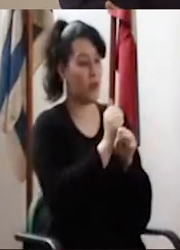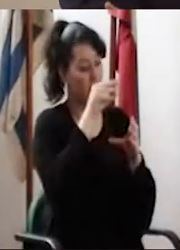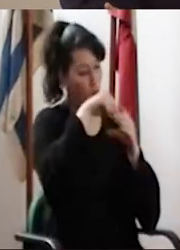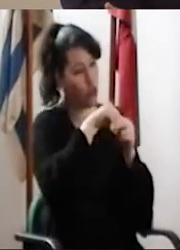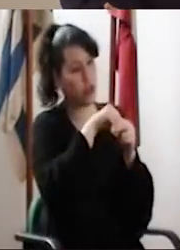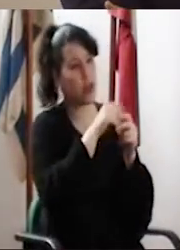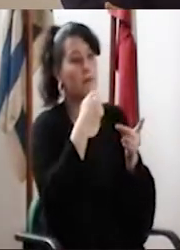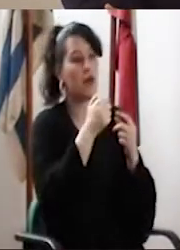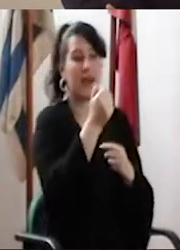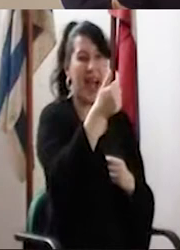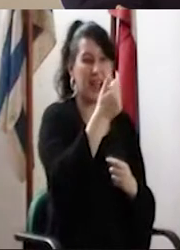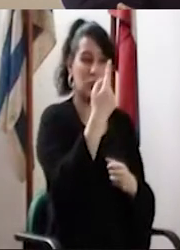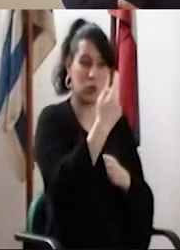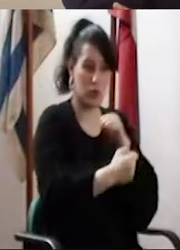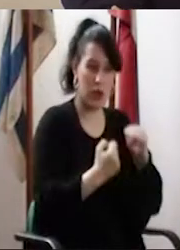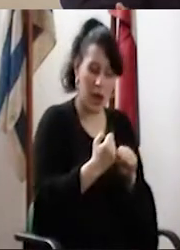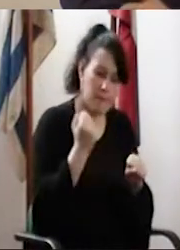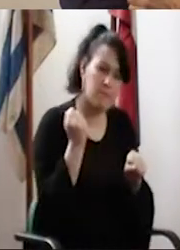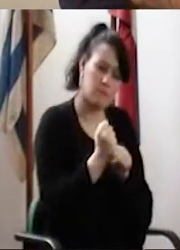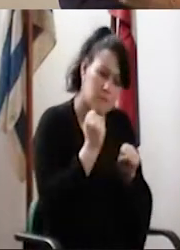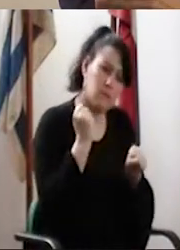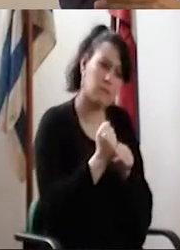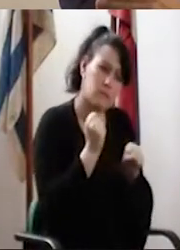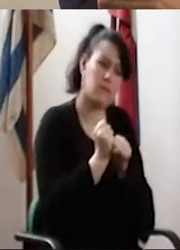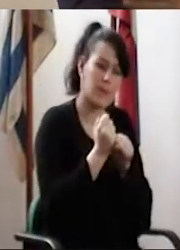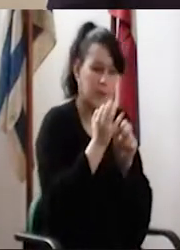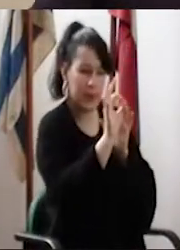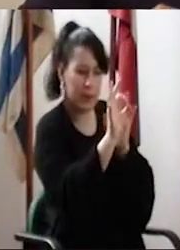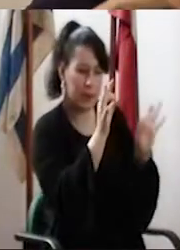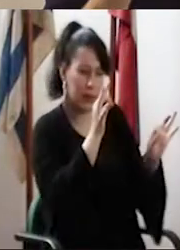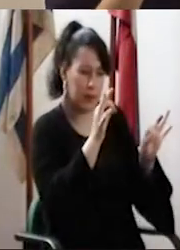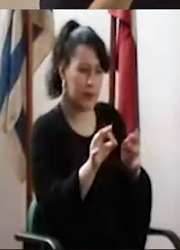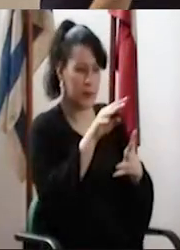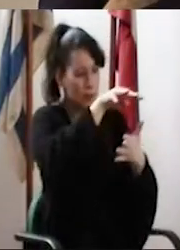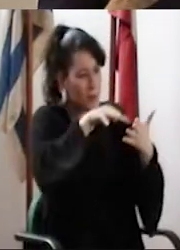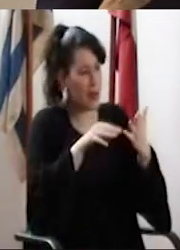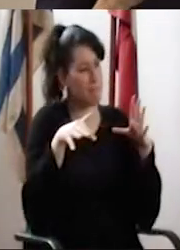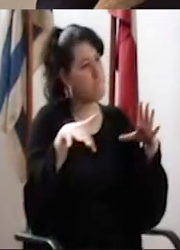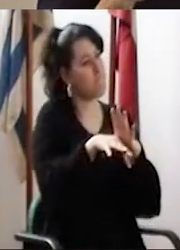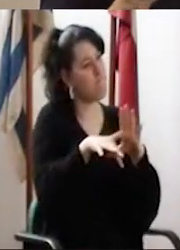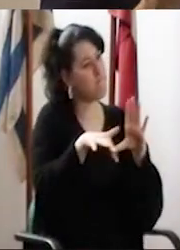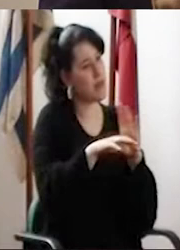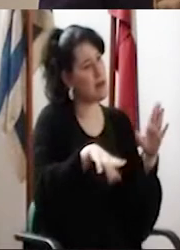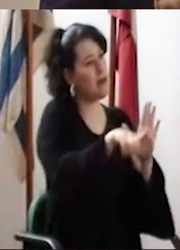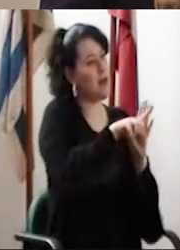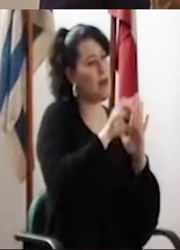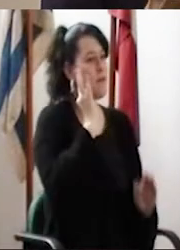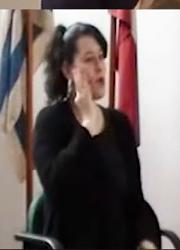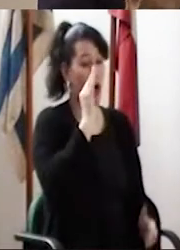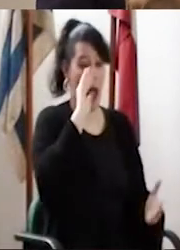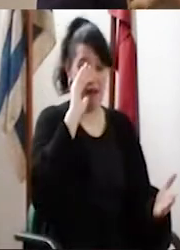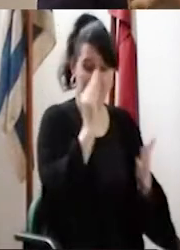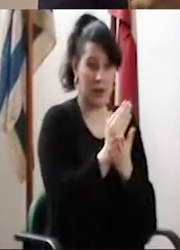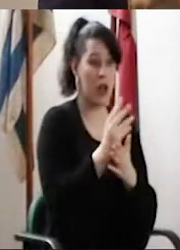2018, pero después hubo casi un año de trabajo para retocar los textos desde el punto de vista jurídico.